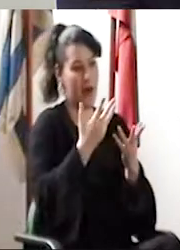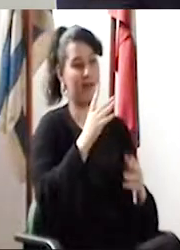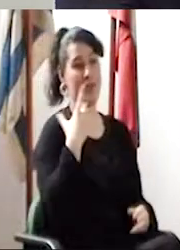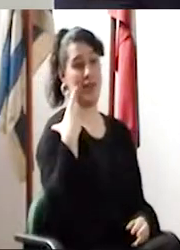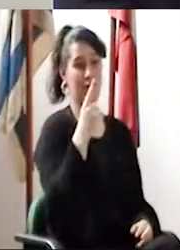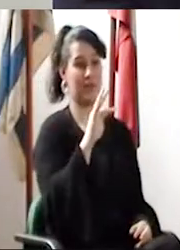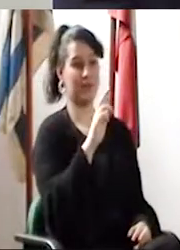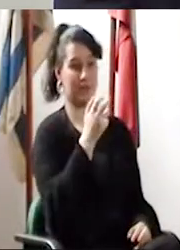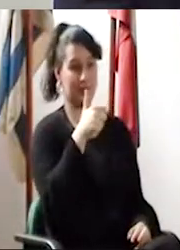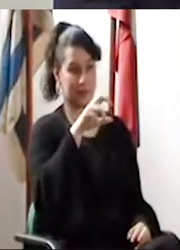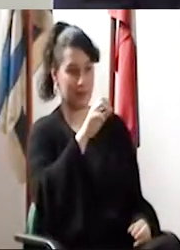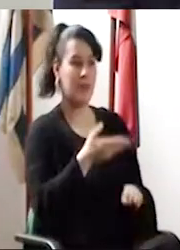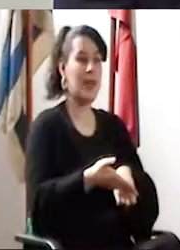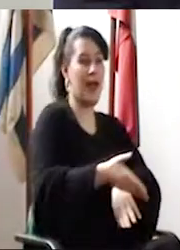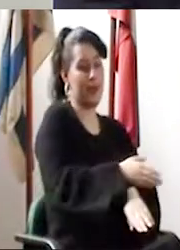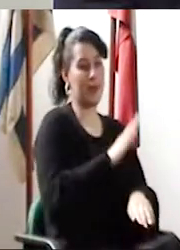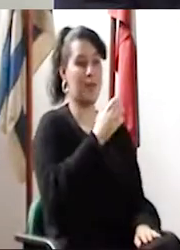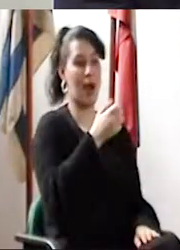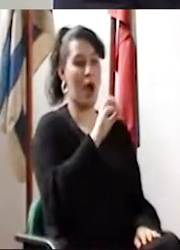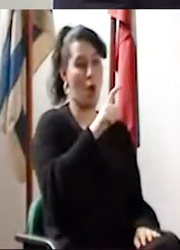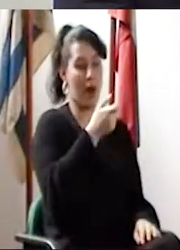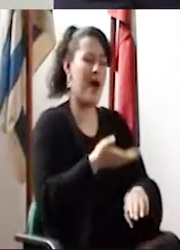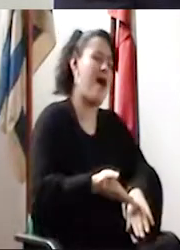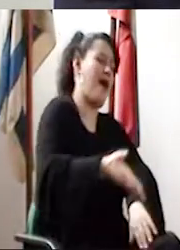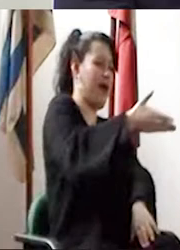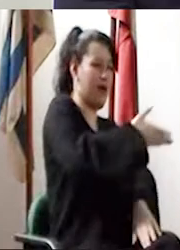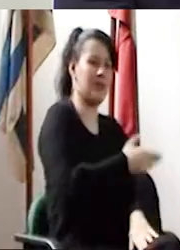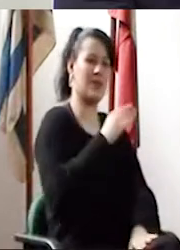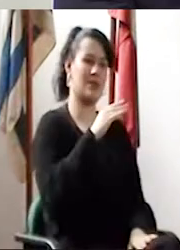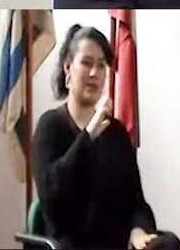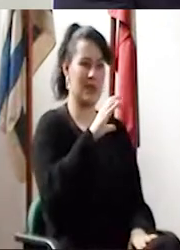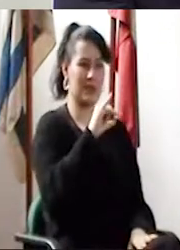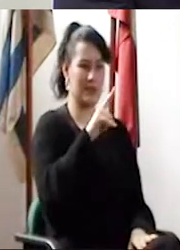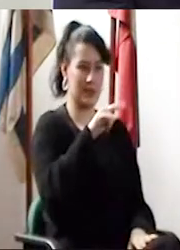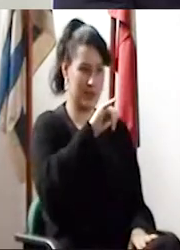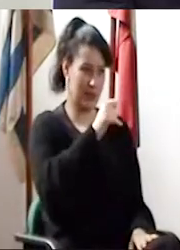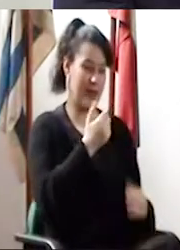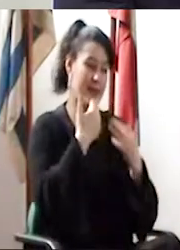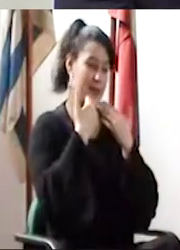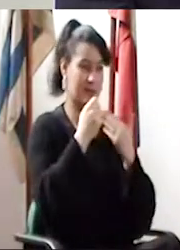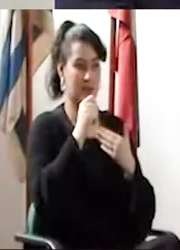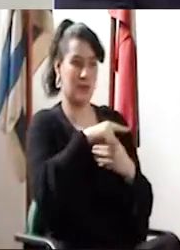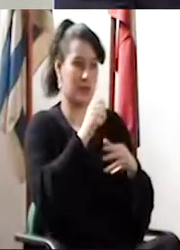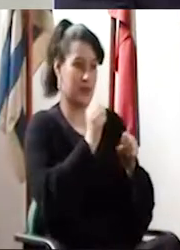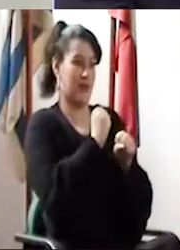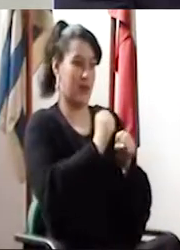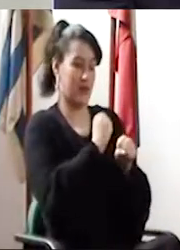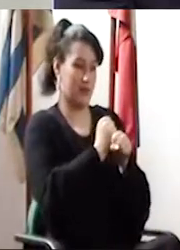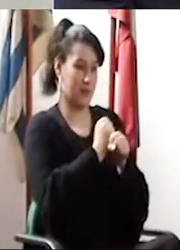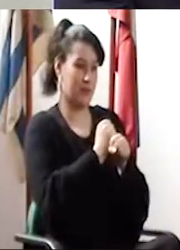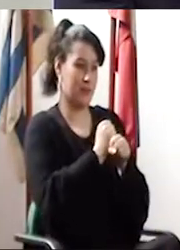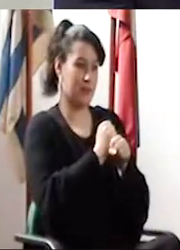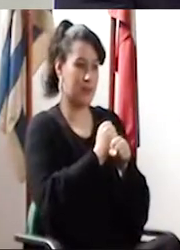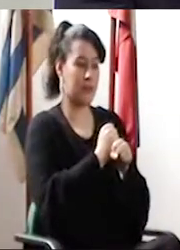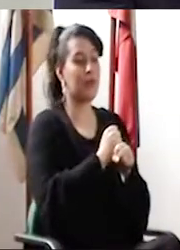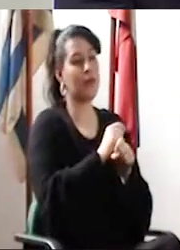Entonces, que hoy sea franco al director tiene que ver con que antes fue Paola y que también antes fue Cecilia. Y fue el legado que tomamos también de quien